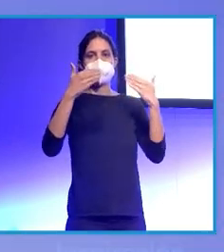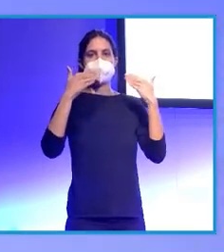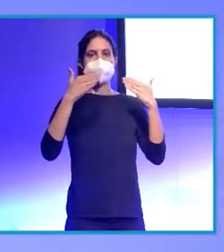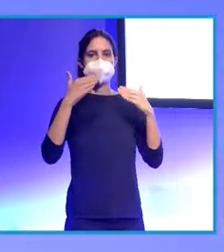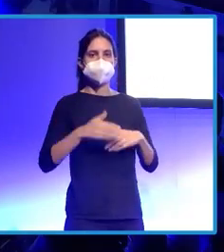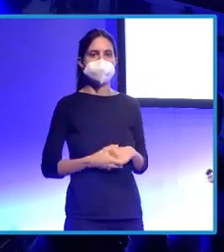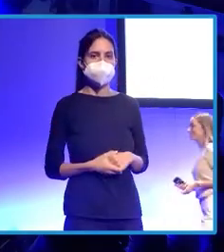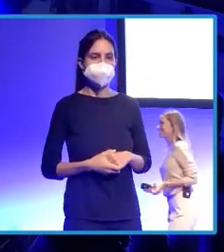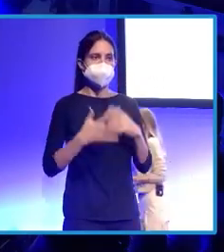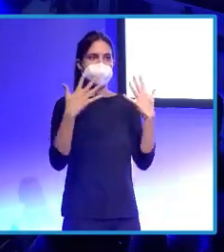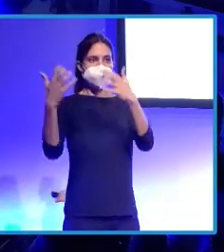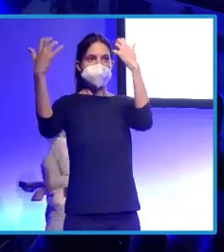Aplausos Aplausos Aplausos Aplausos